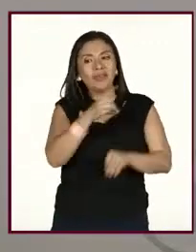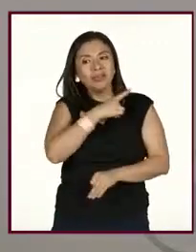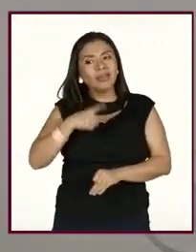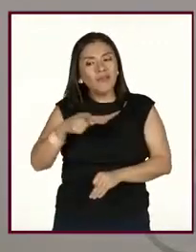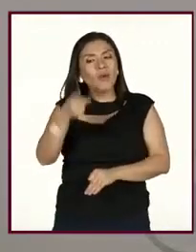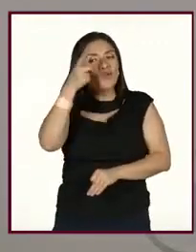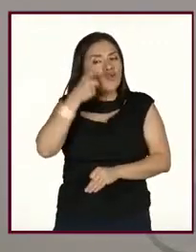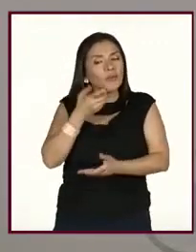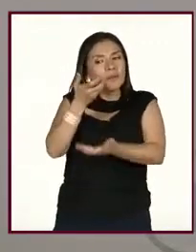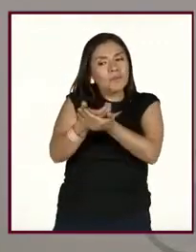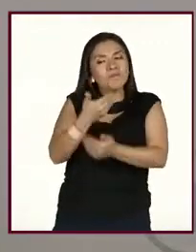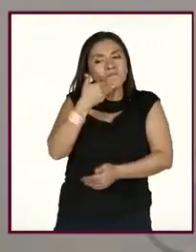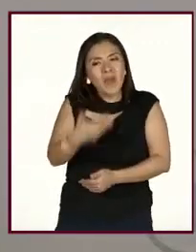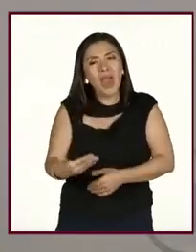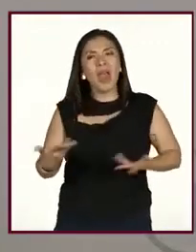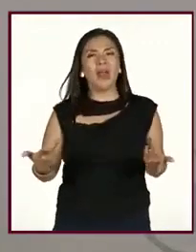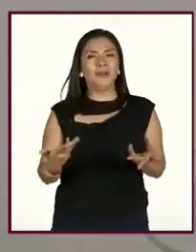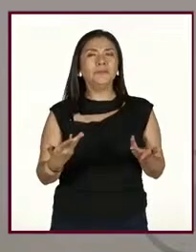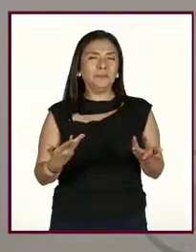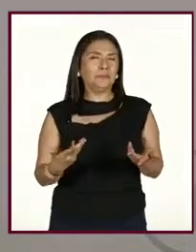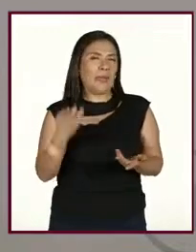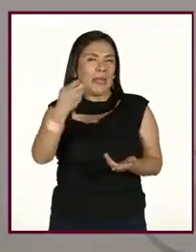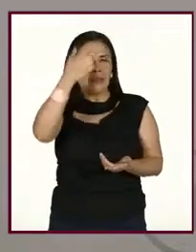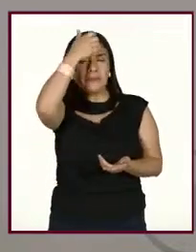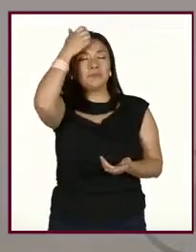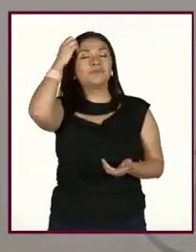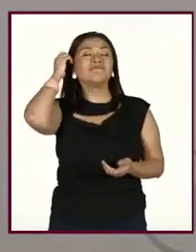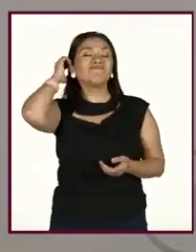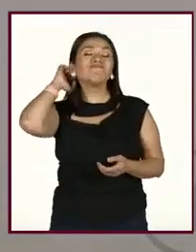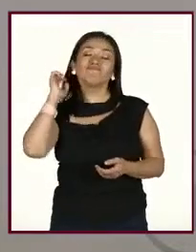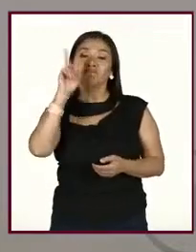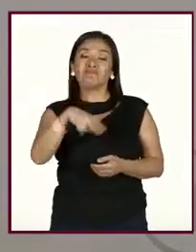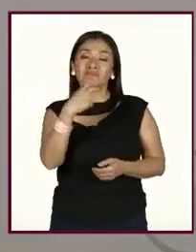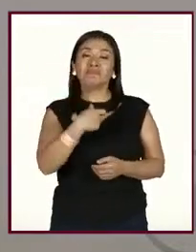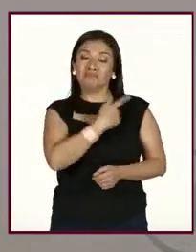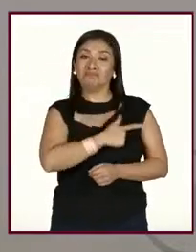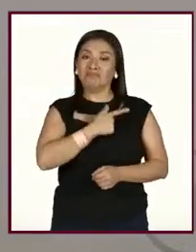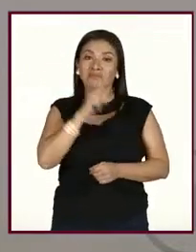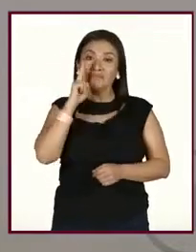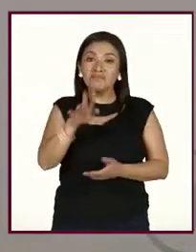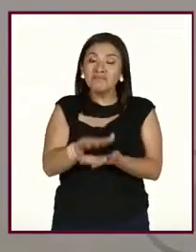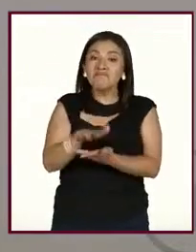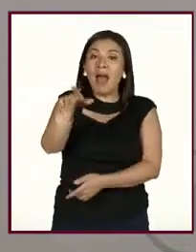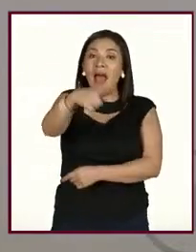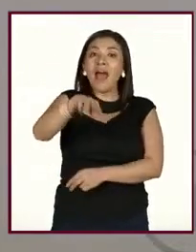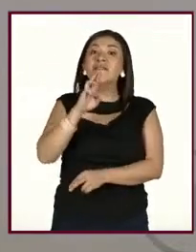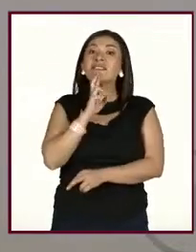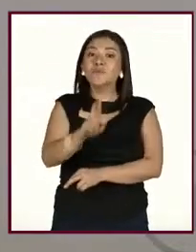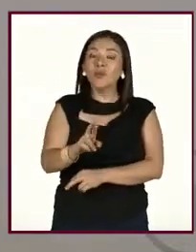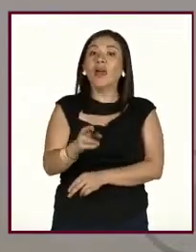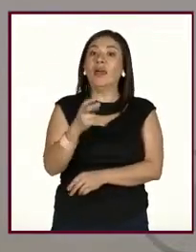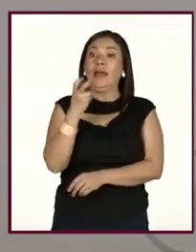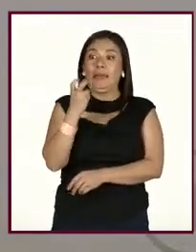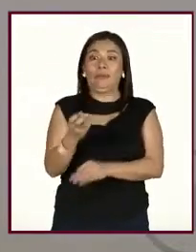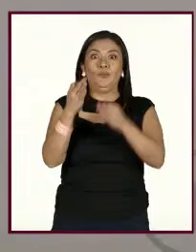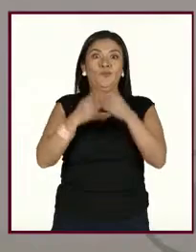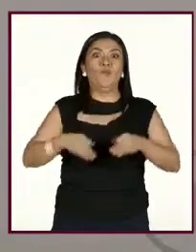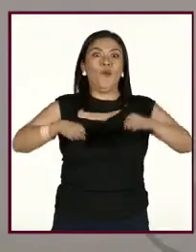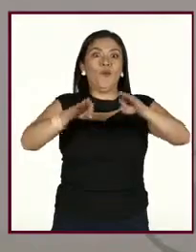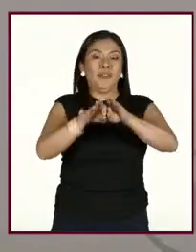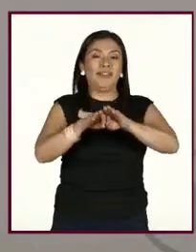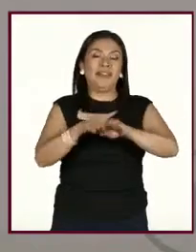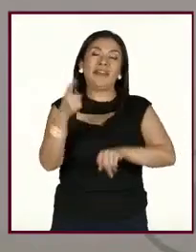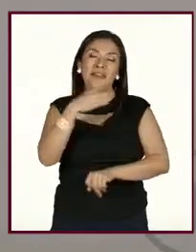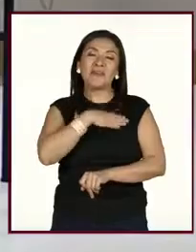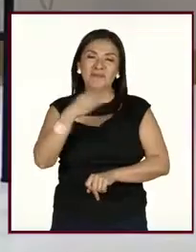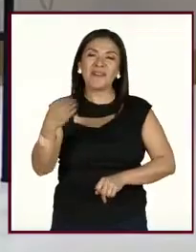su descanso. Entonces, bueno, pues, sí. Sí, sí, me da gusto que la mayoría haya contestado, que, pues,